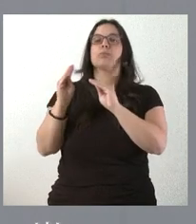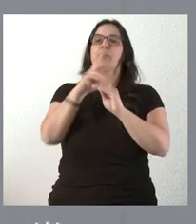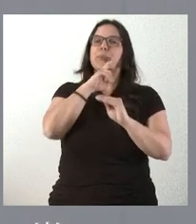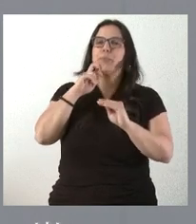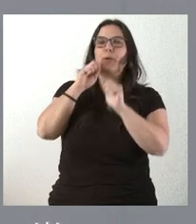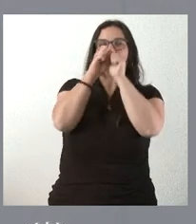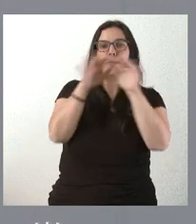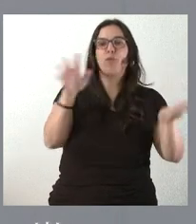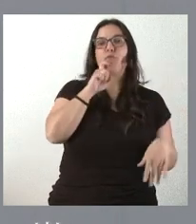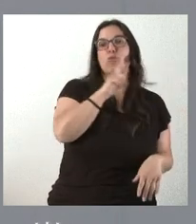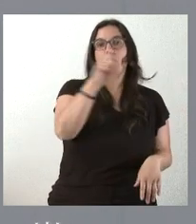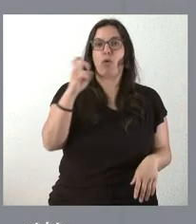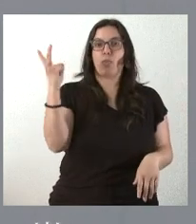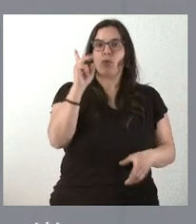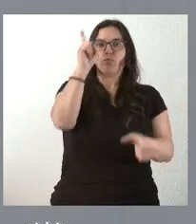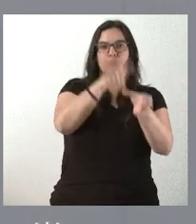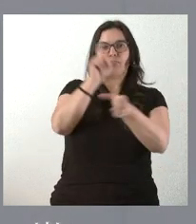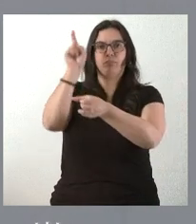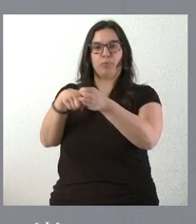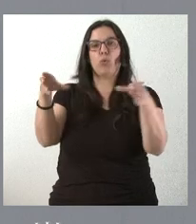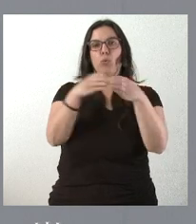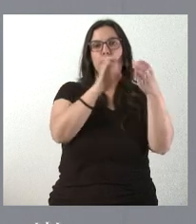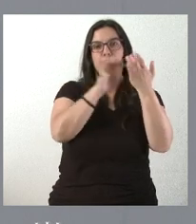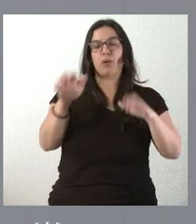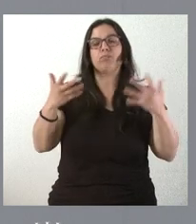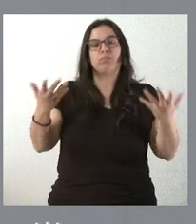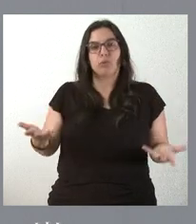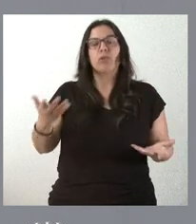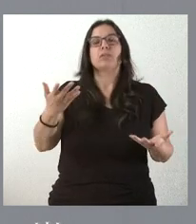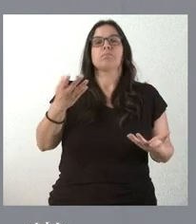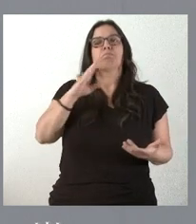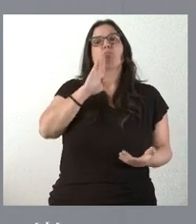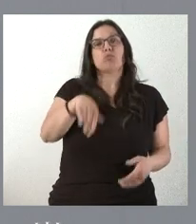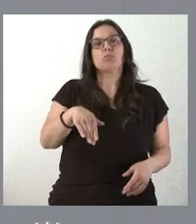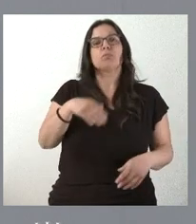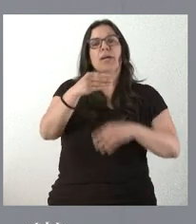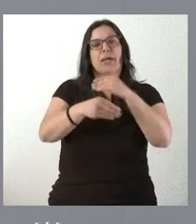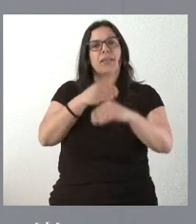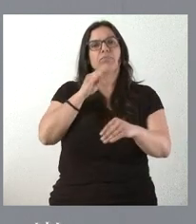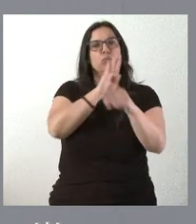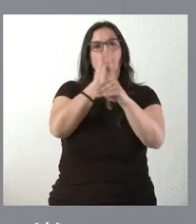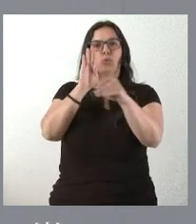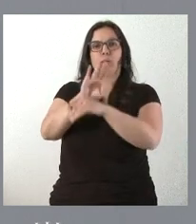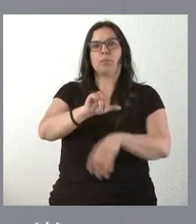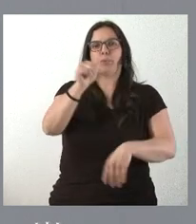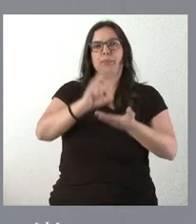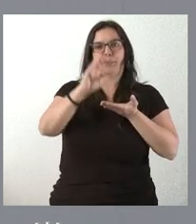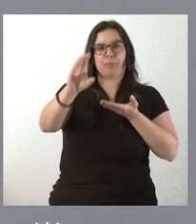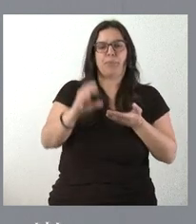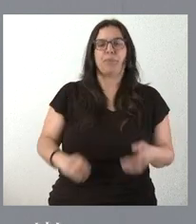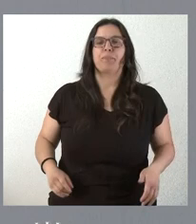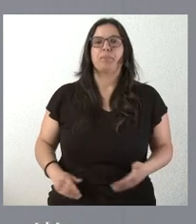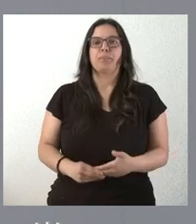en cuyas fundaciones participa la Junta de Castilla y León y, por tanto, nos ha parecido oportuno realizar esta aportación económica.